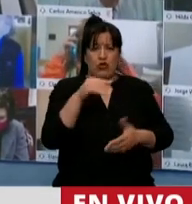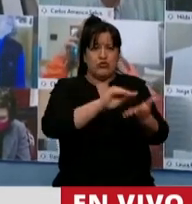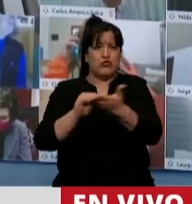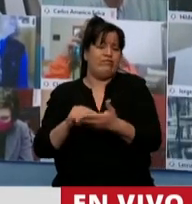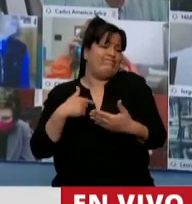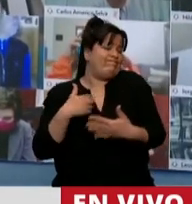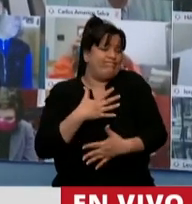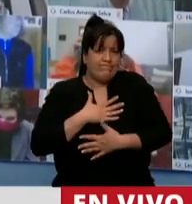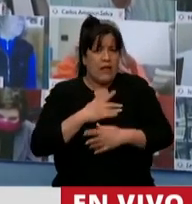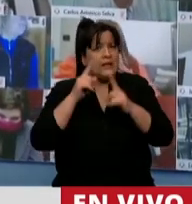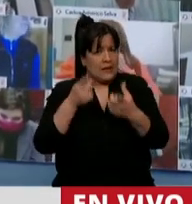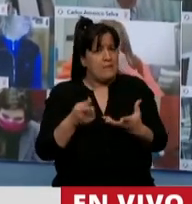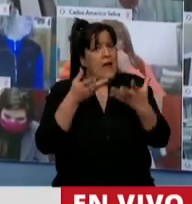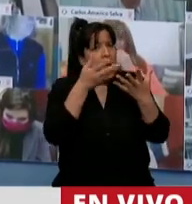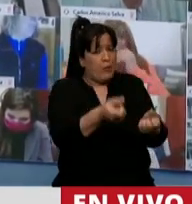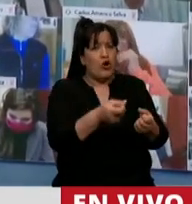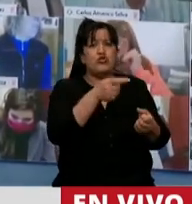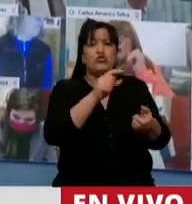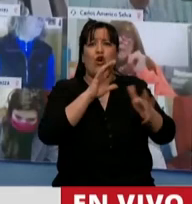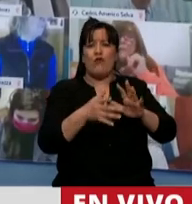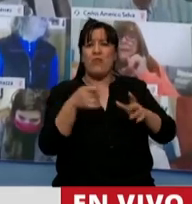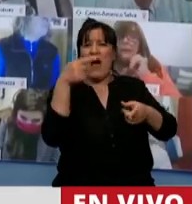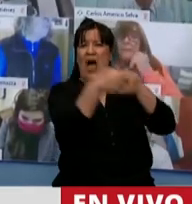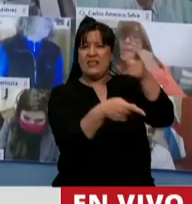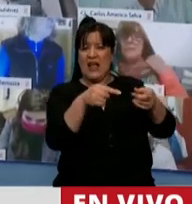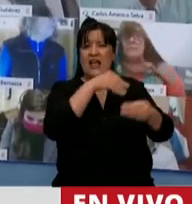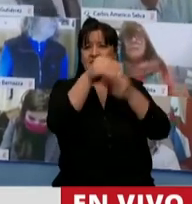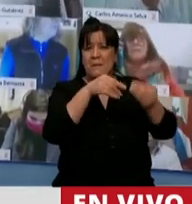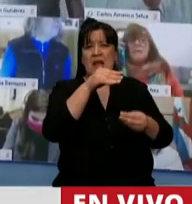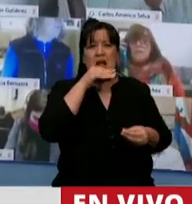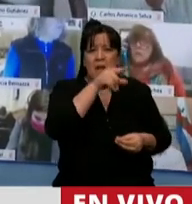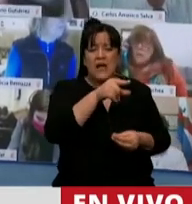Me solidarizo además frente a los ataques que recibe usted y su familia.